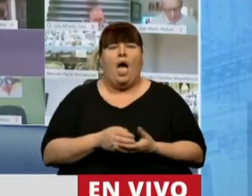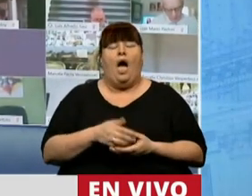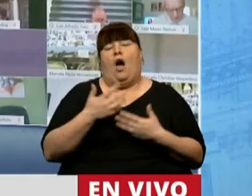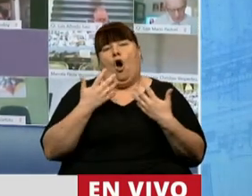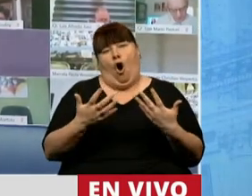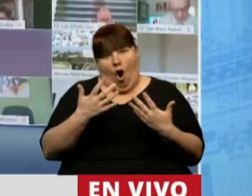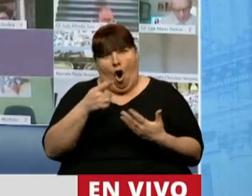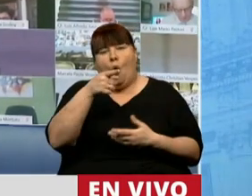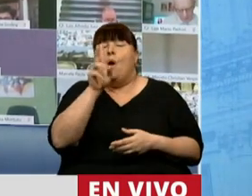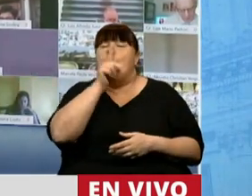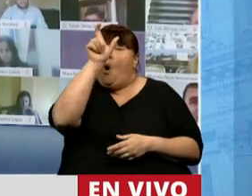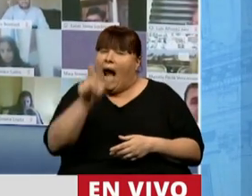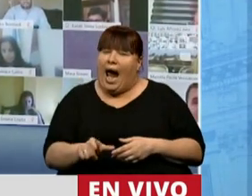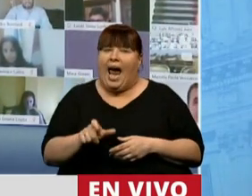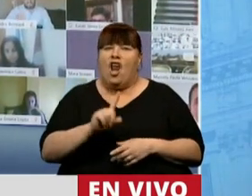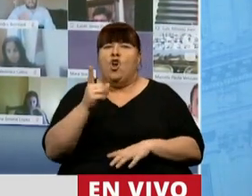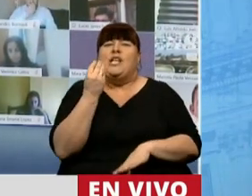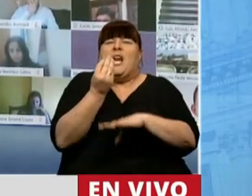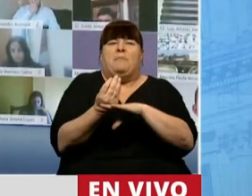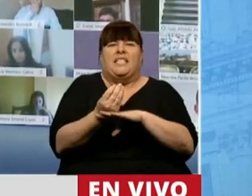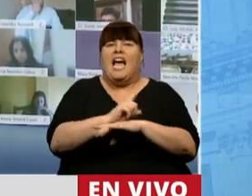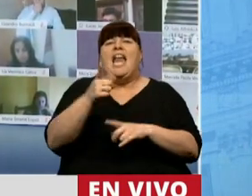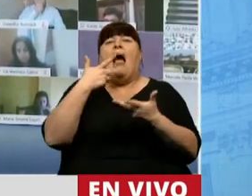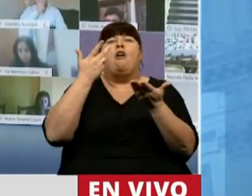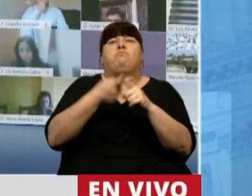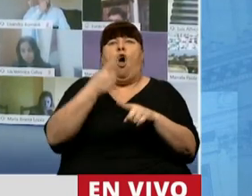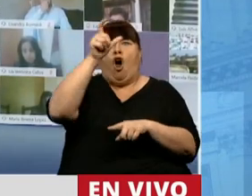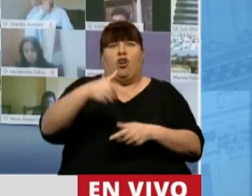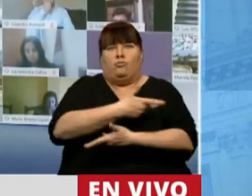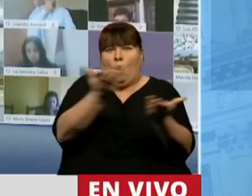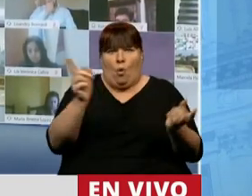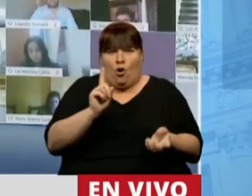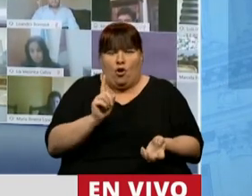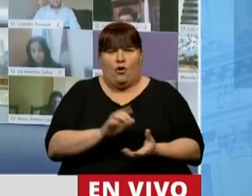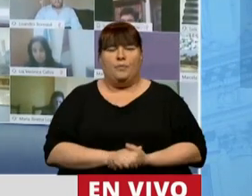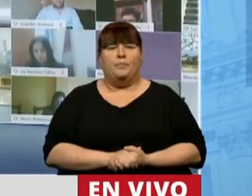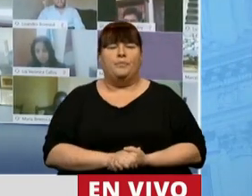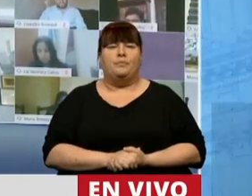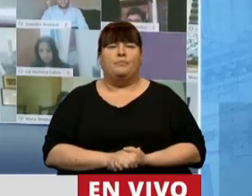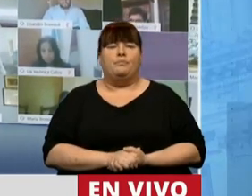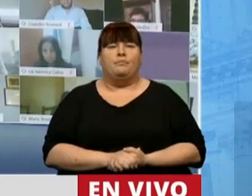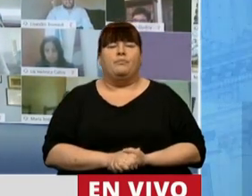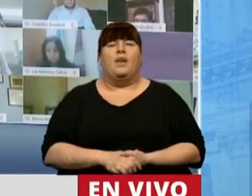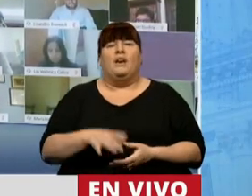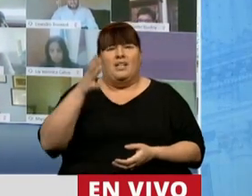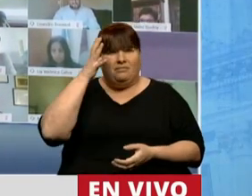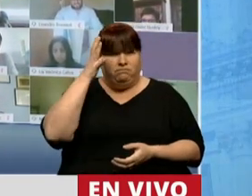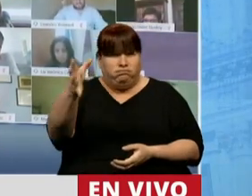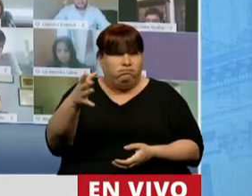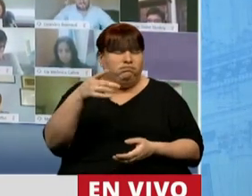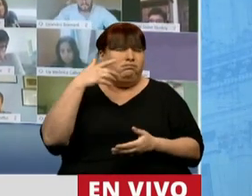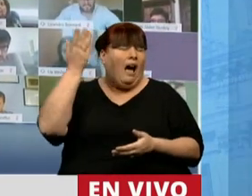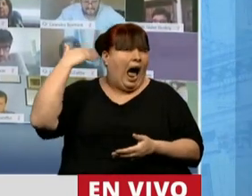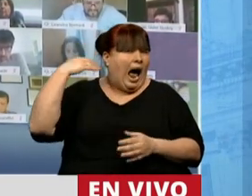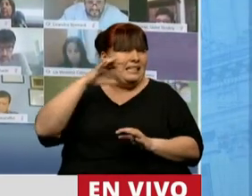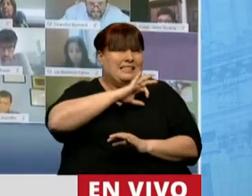obviamente esta mujer no representa ni habla en su nombre. Se cometieron tropelías que